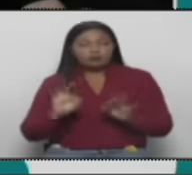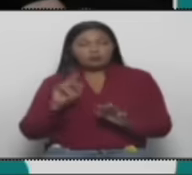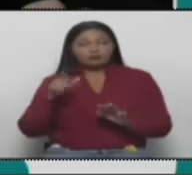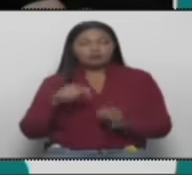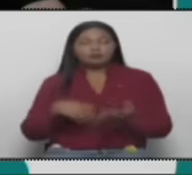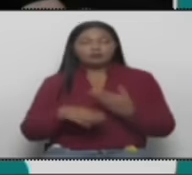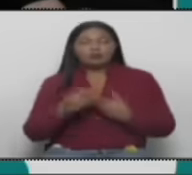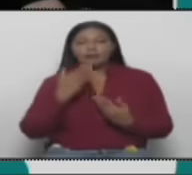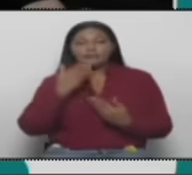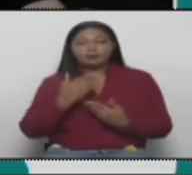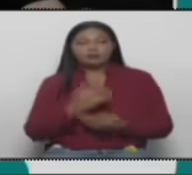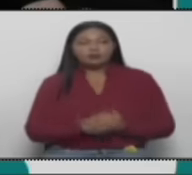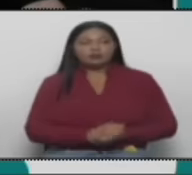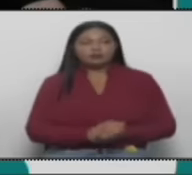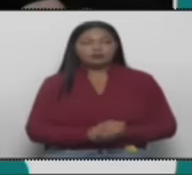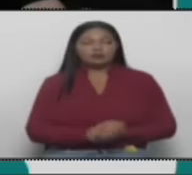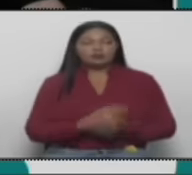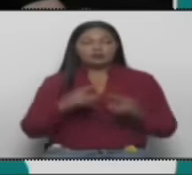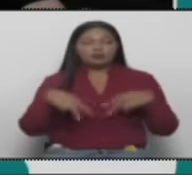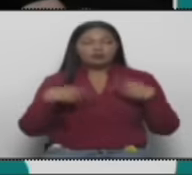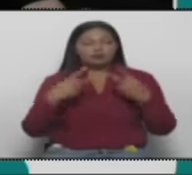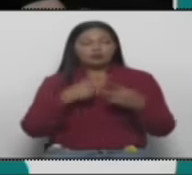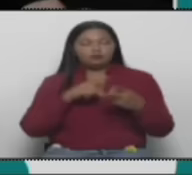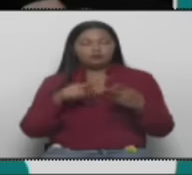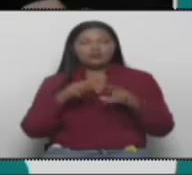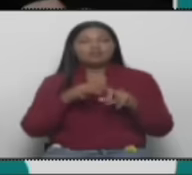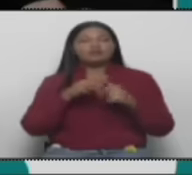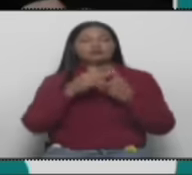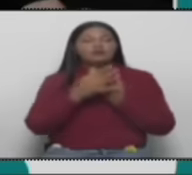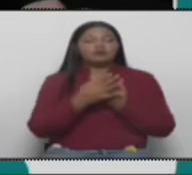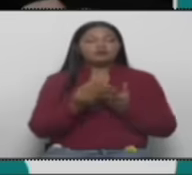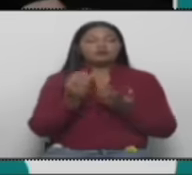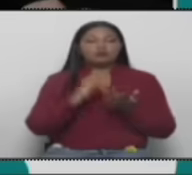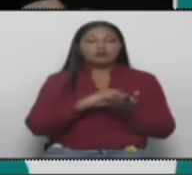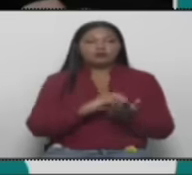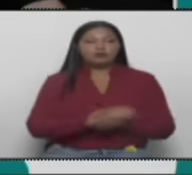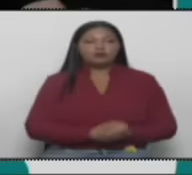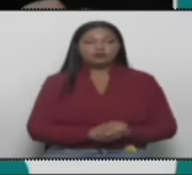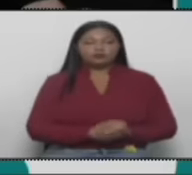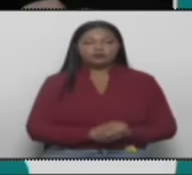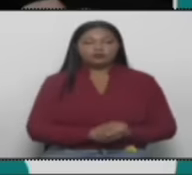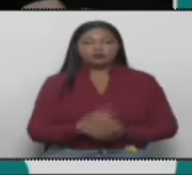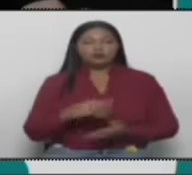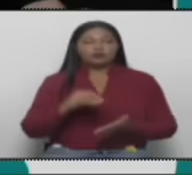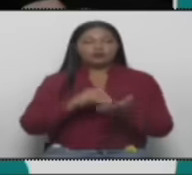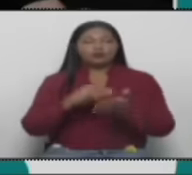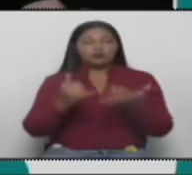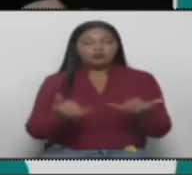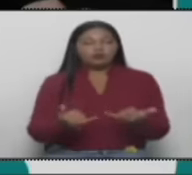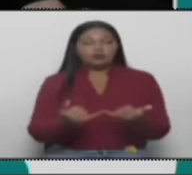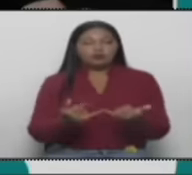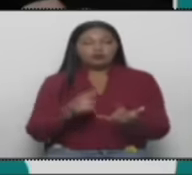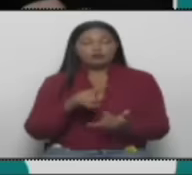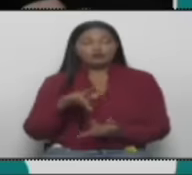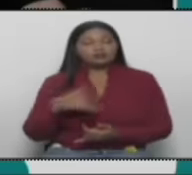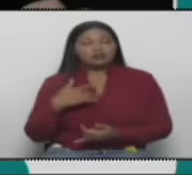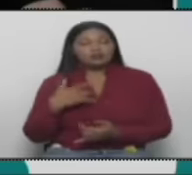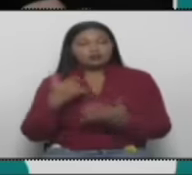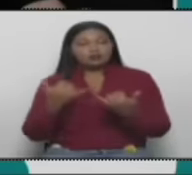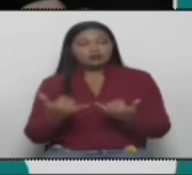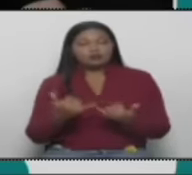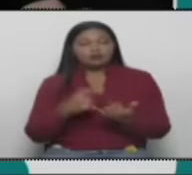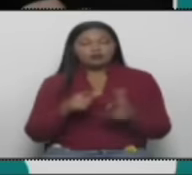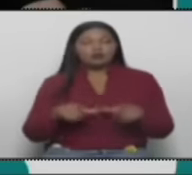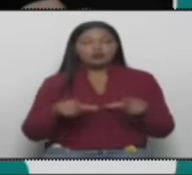solicitar el restablecimiento de la situación que se había planteado. En este sentido, la